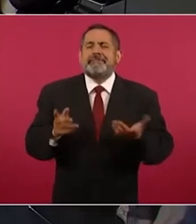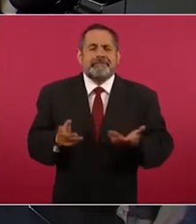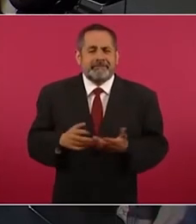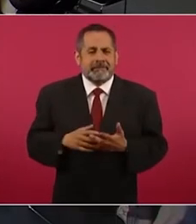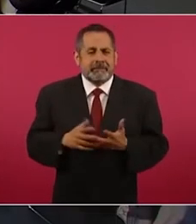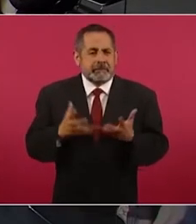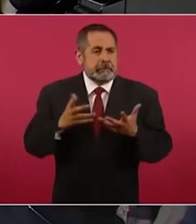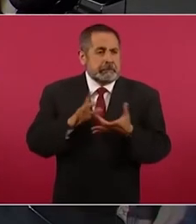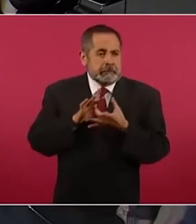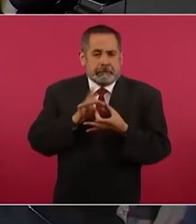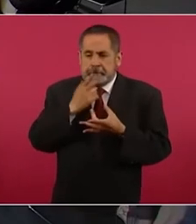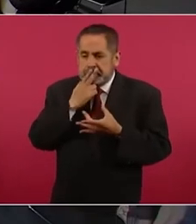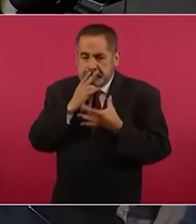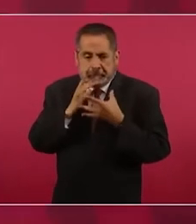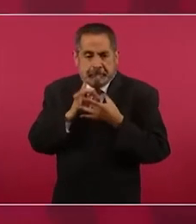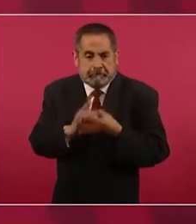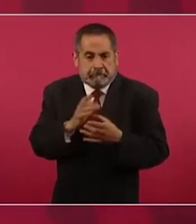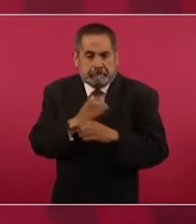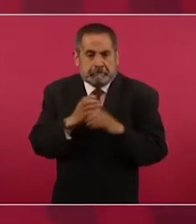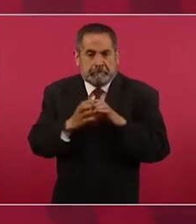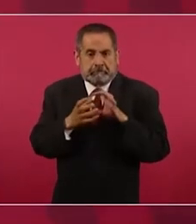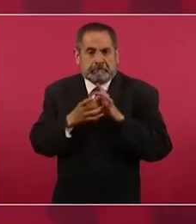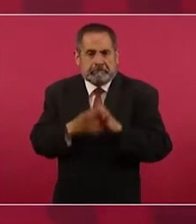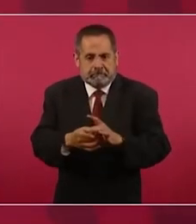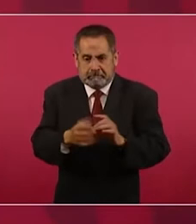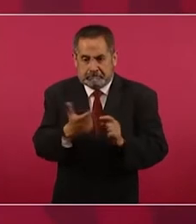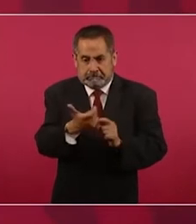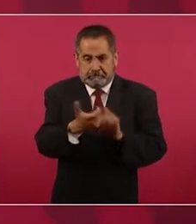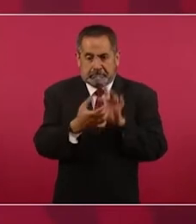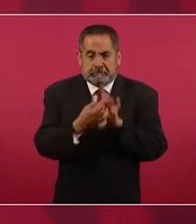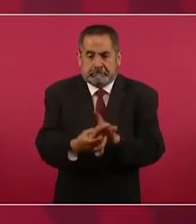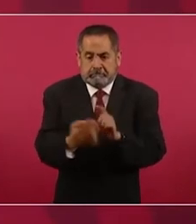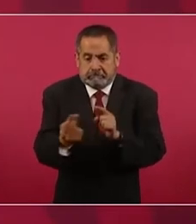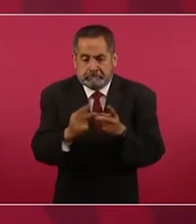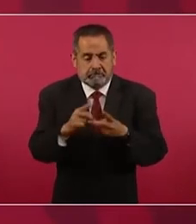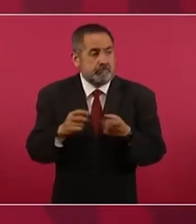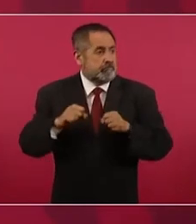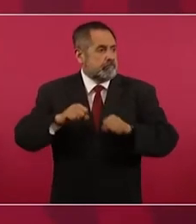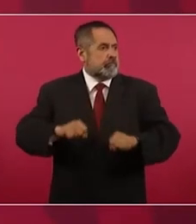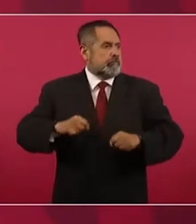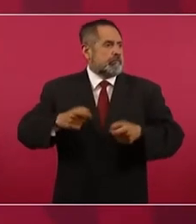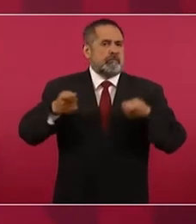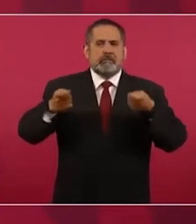tanto apego ni al dinero ni al poder